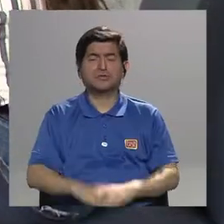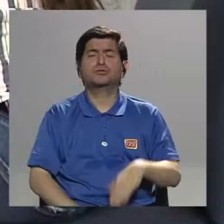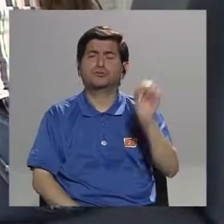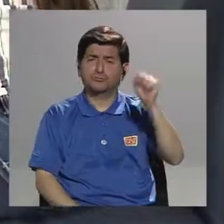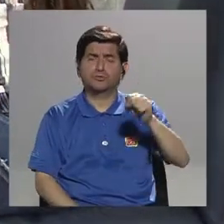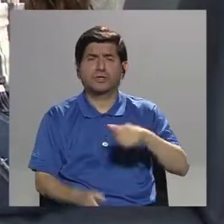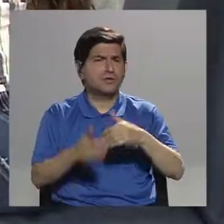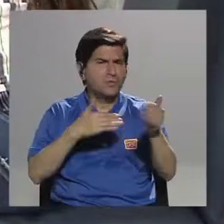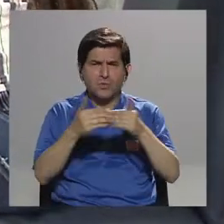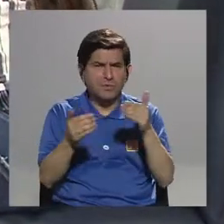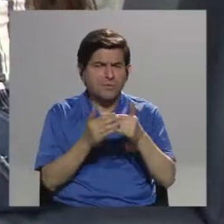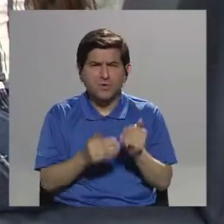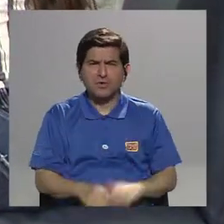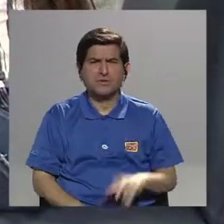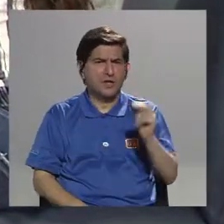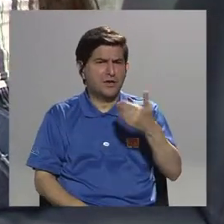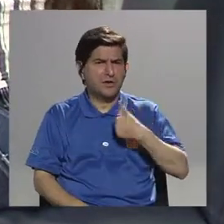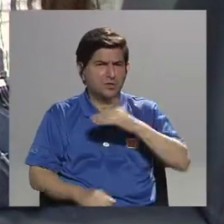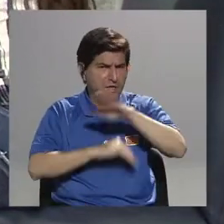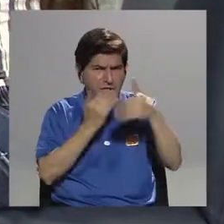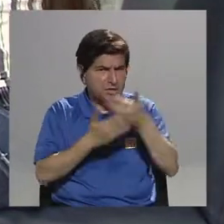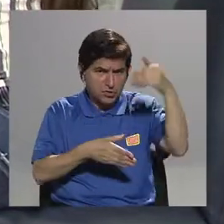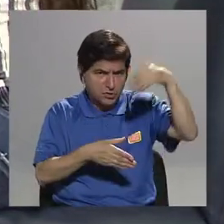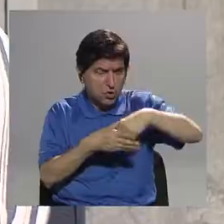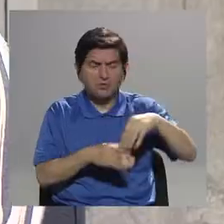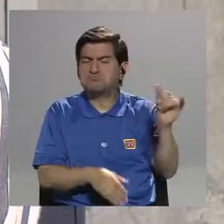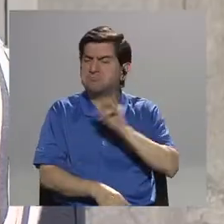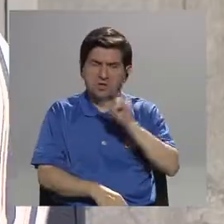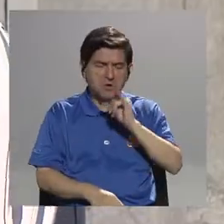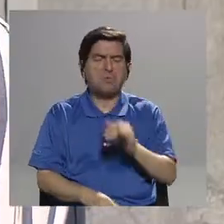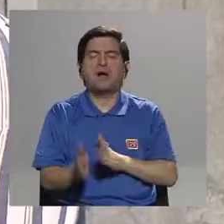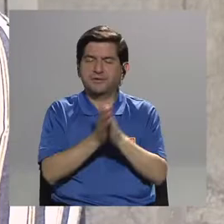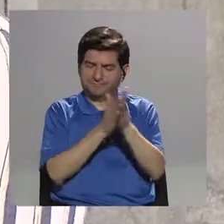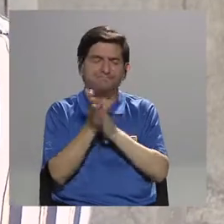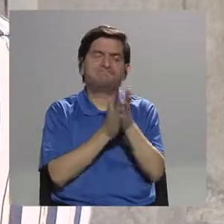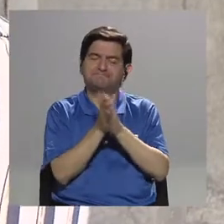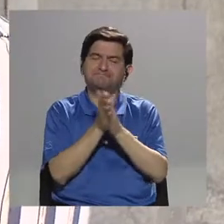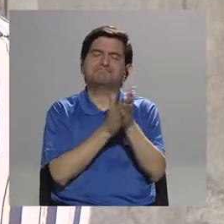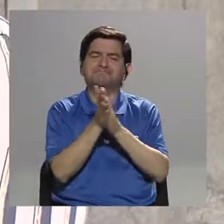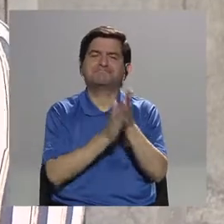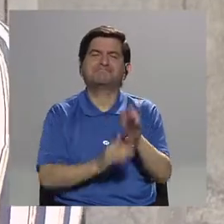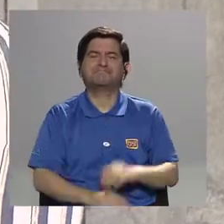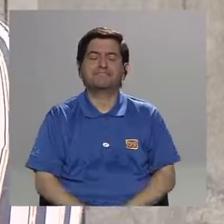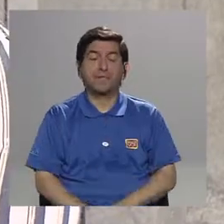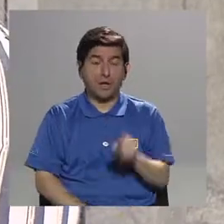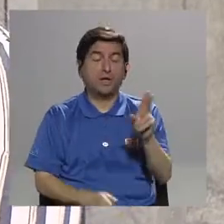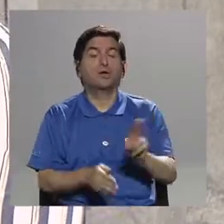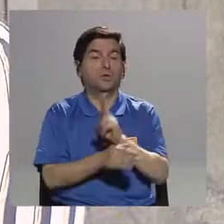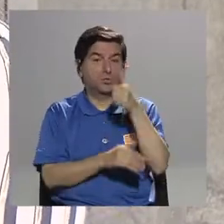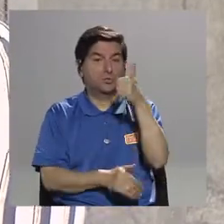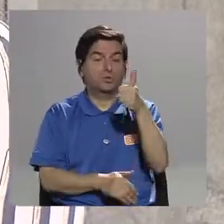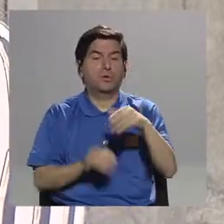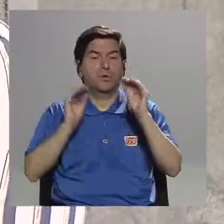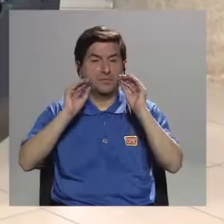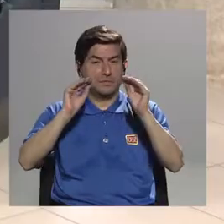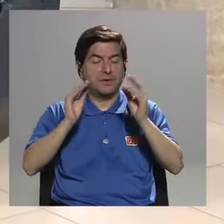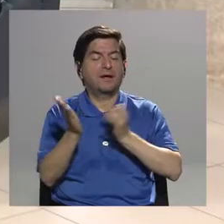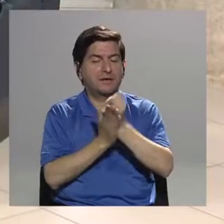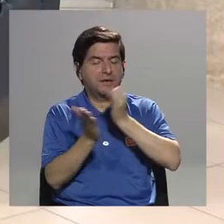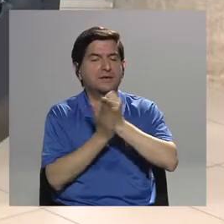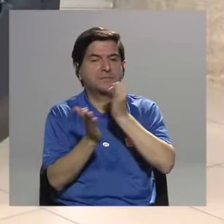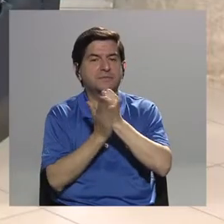Exacto. Digamos, no venga, digamos, por ejemplo, con los ojos, las córneas. Exacto. Va a ser muy útil para la docencia y para la investigación de igual manera.